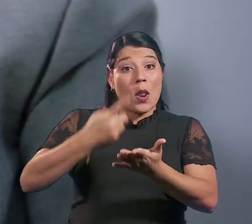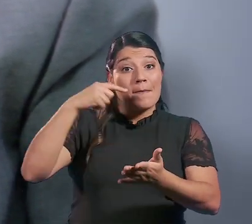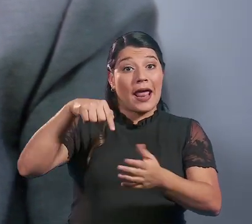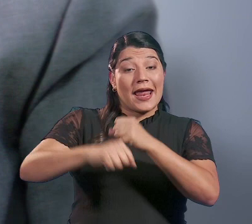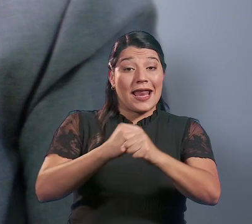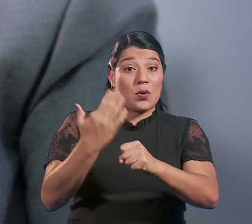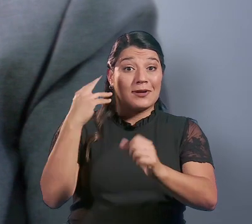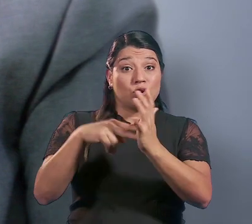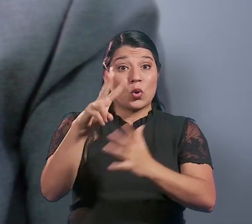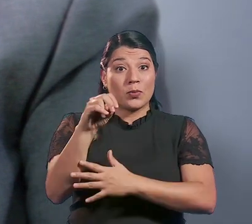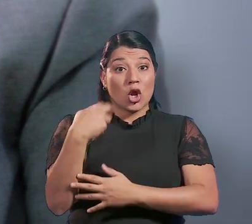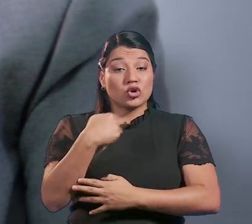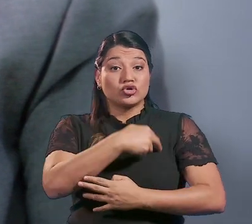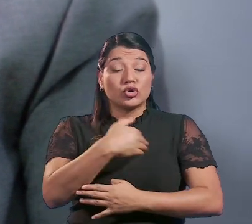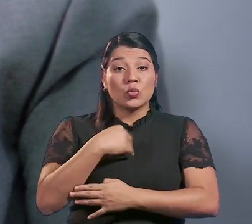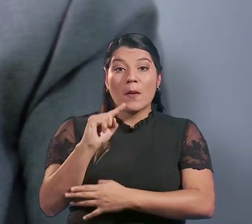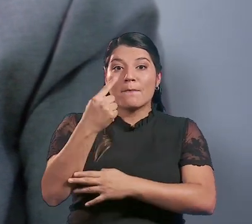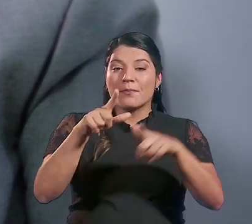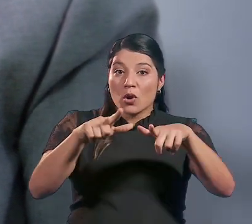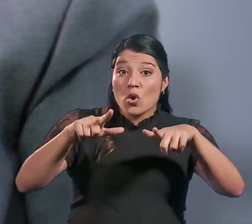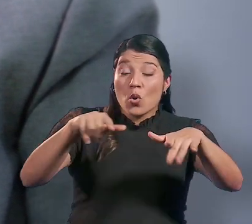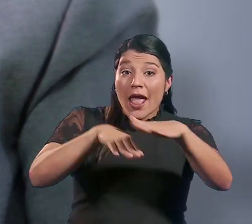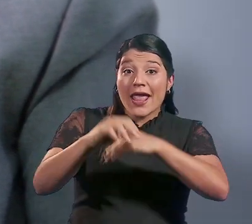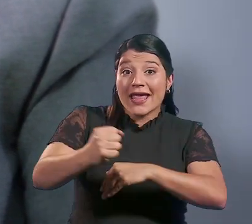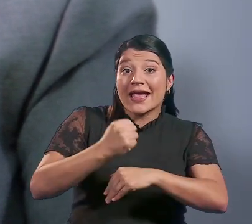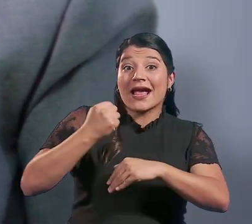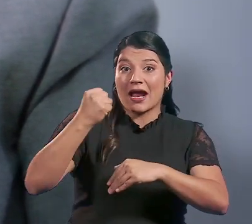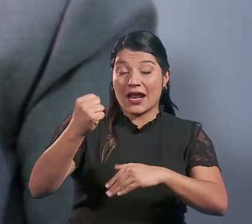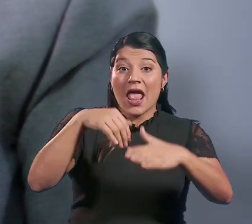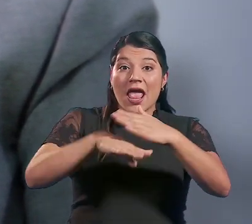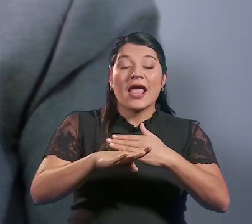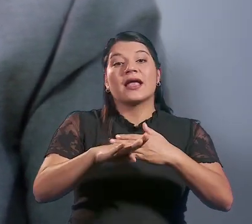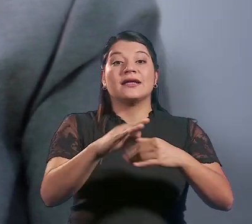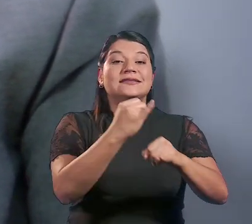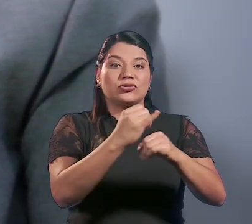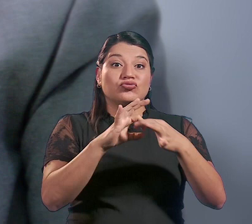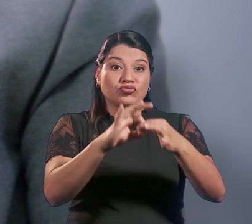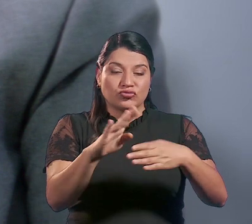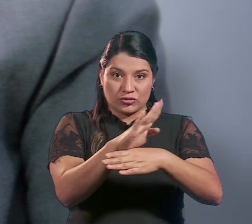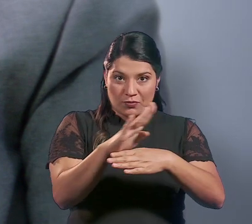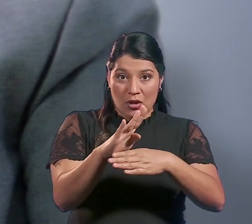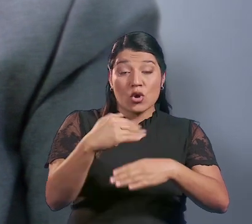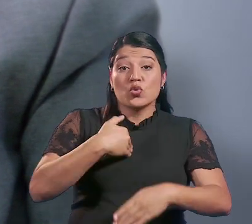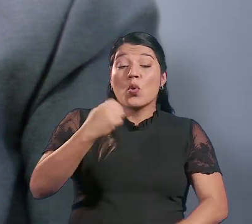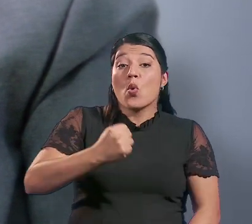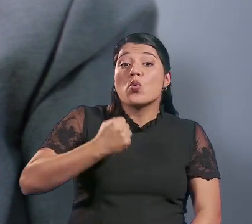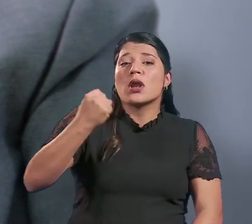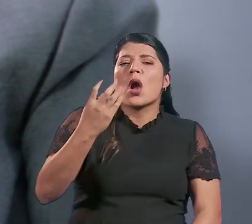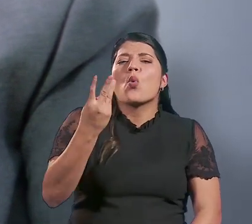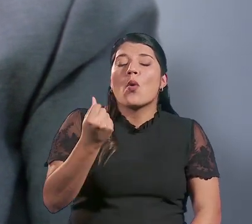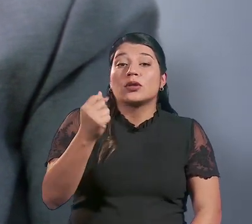donde logramos ubicarnos en el primer lugar en utilidades a nivel de la industria de puestos de bolsa. Con una utilidad neta